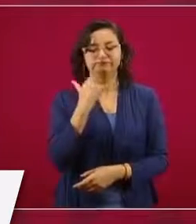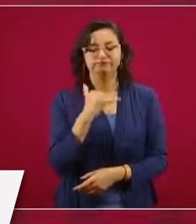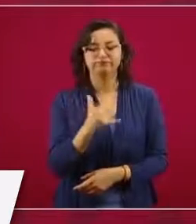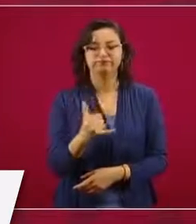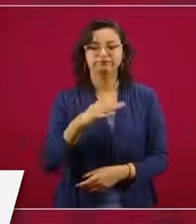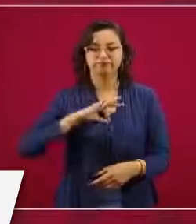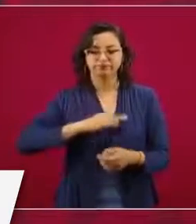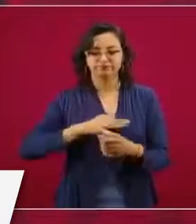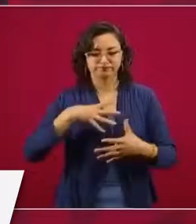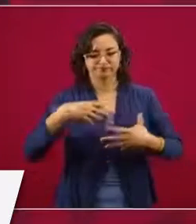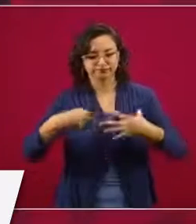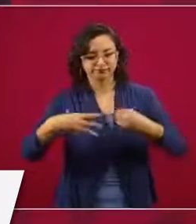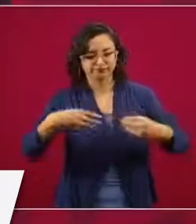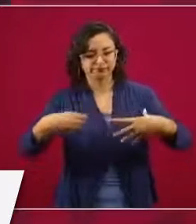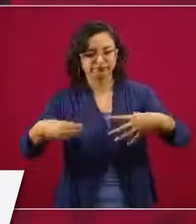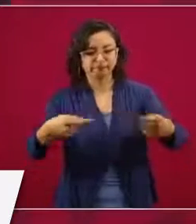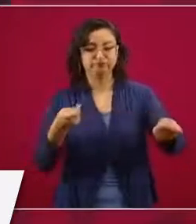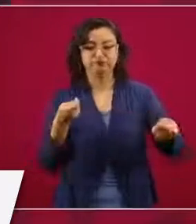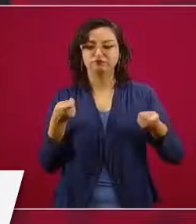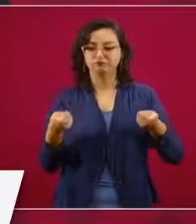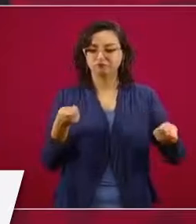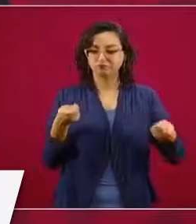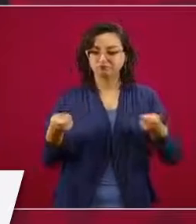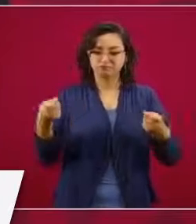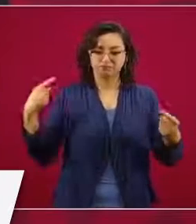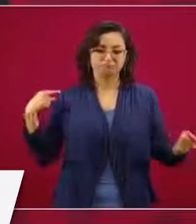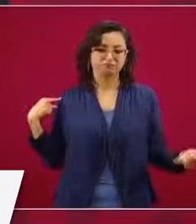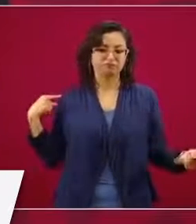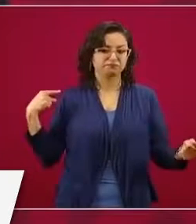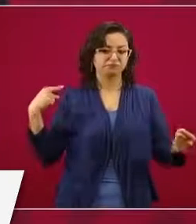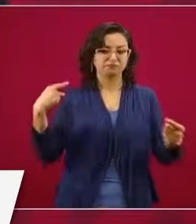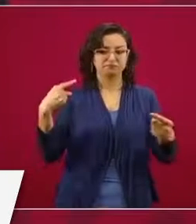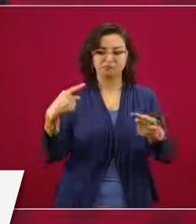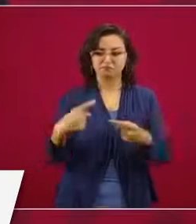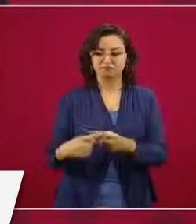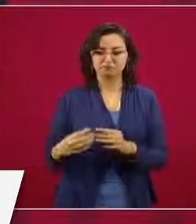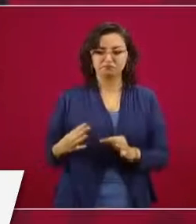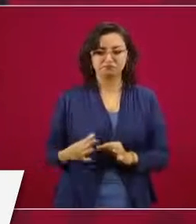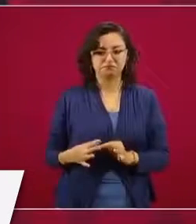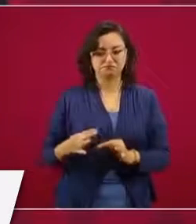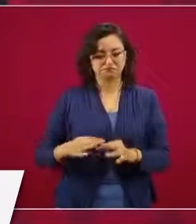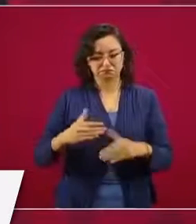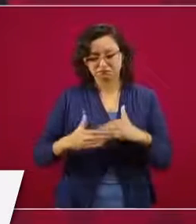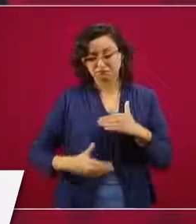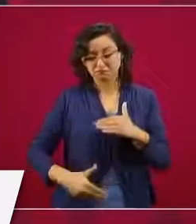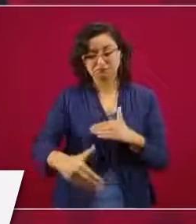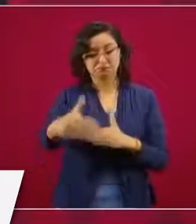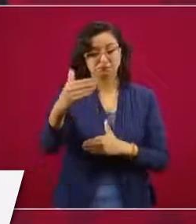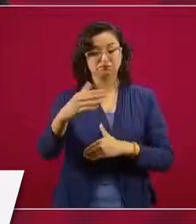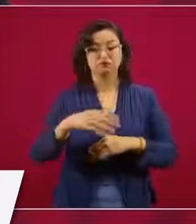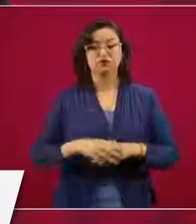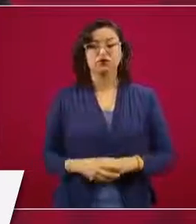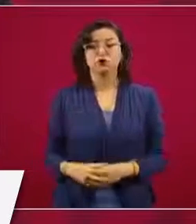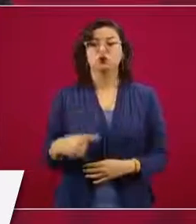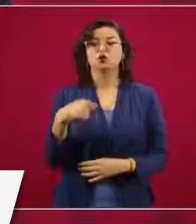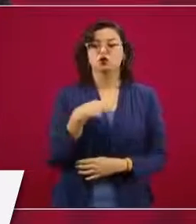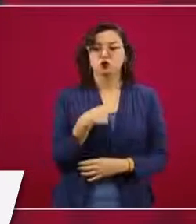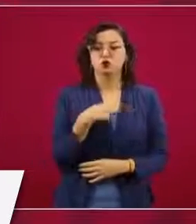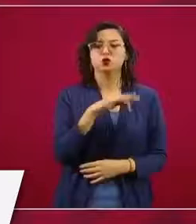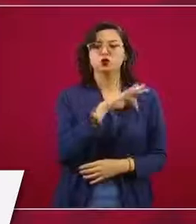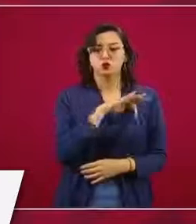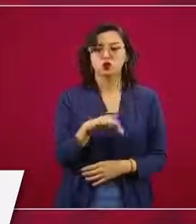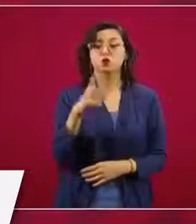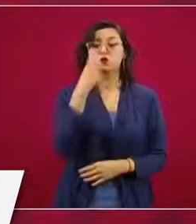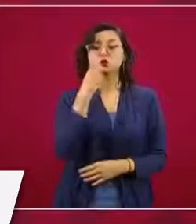pandemia como se ha venido haciendo. Yo puedo decir, aunque